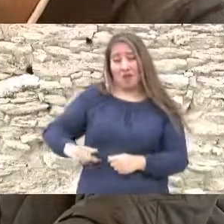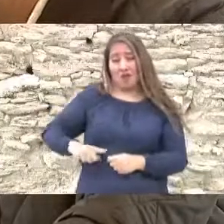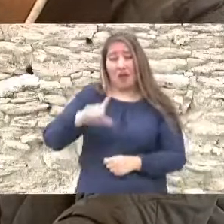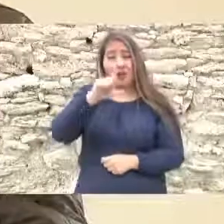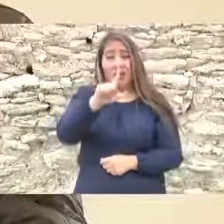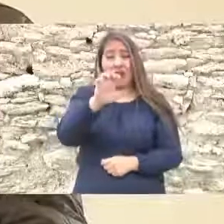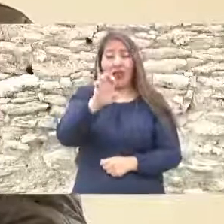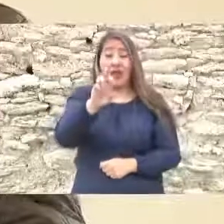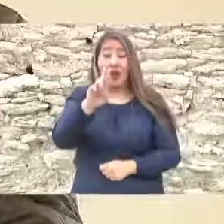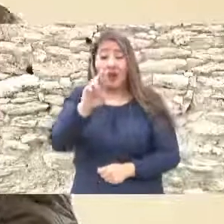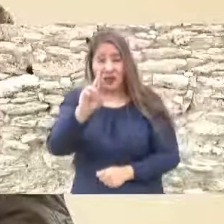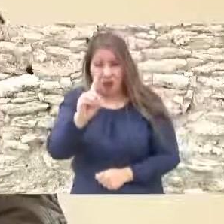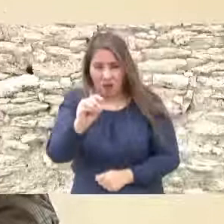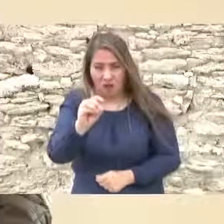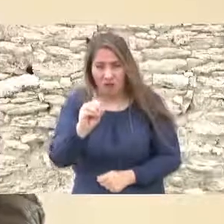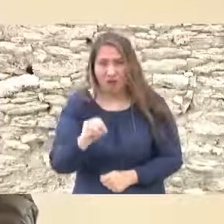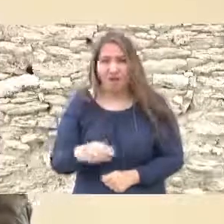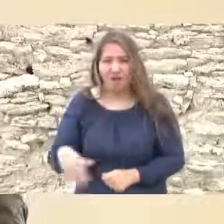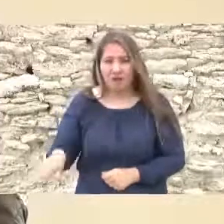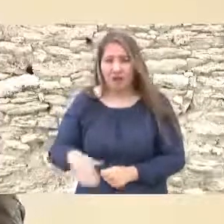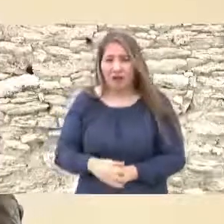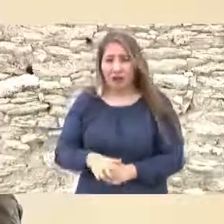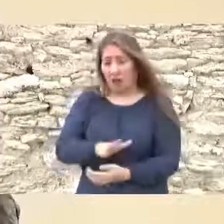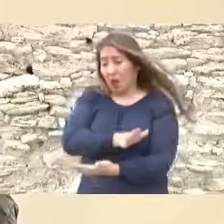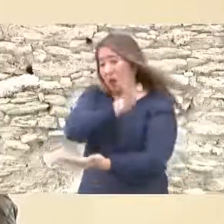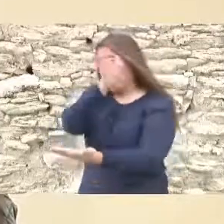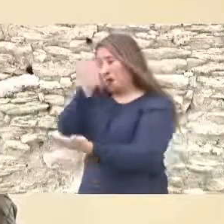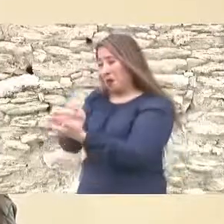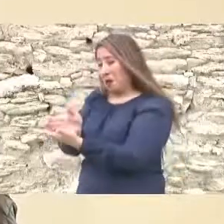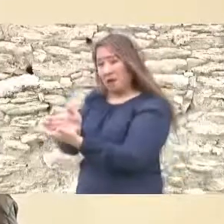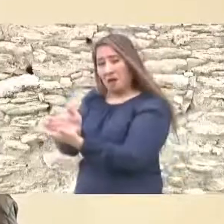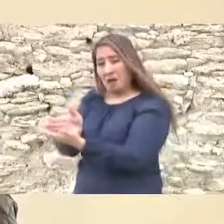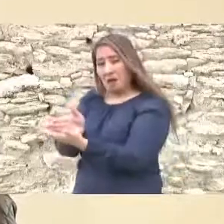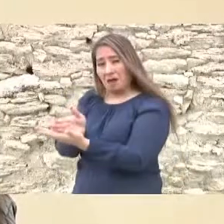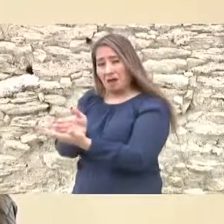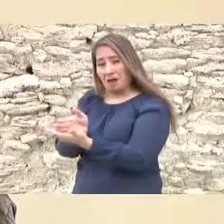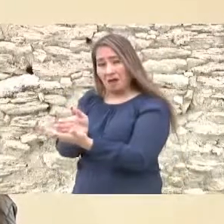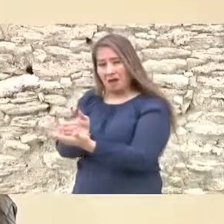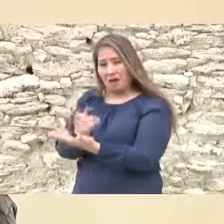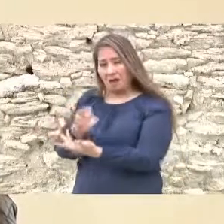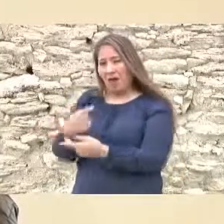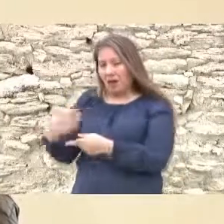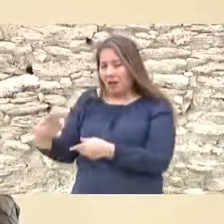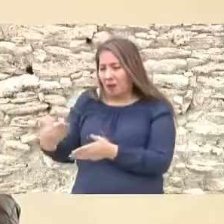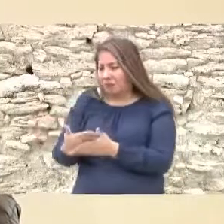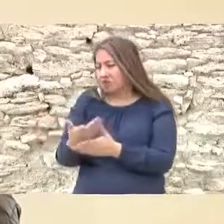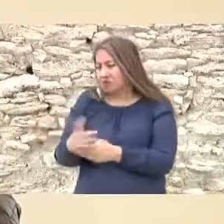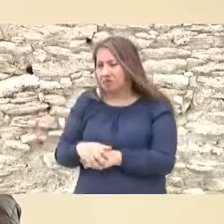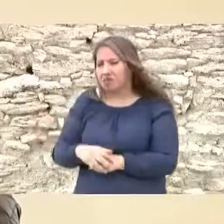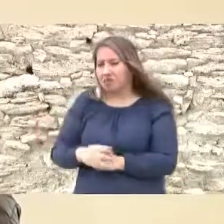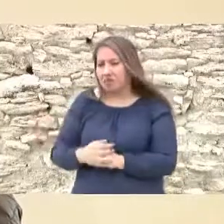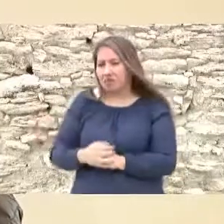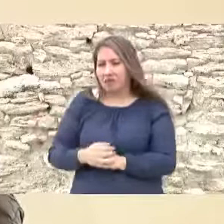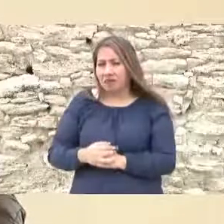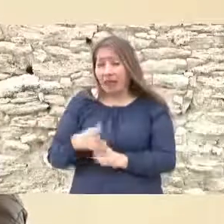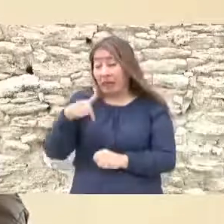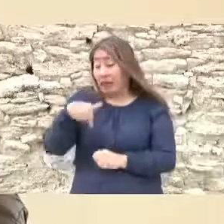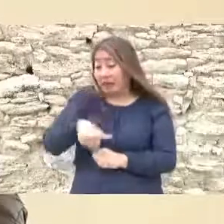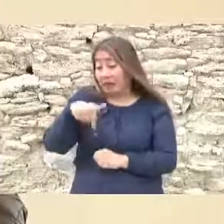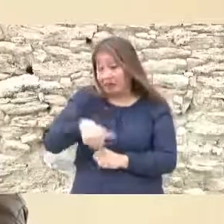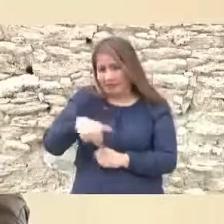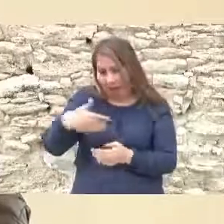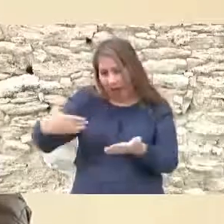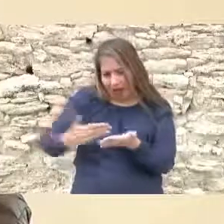Lerdo y entra al territorio nacional y aquí